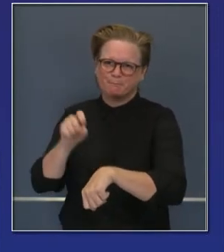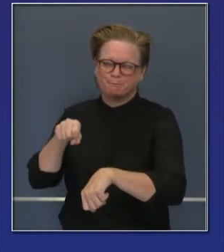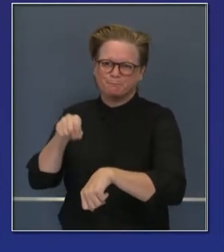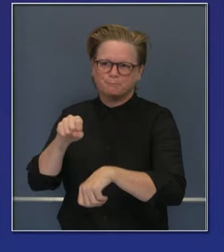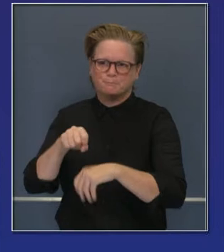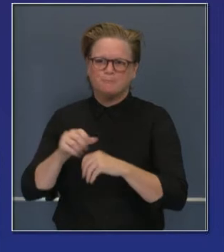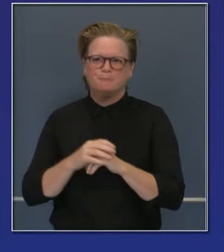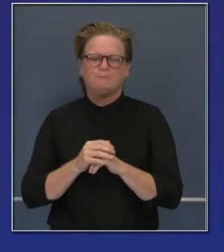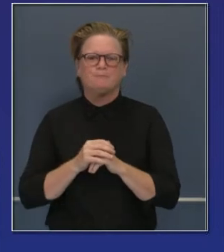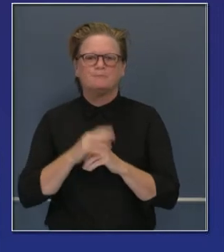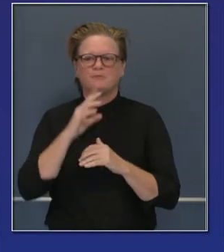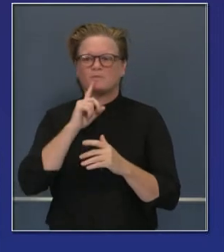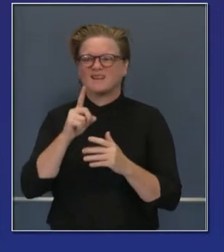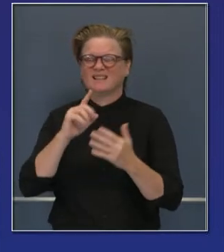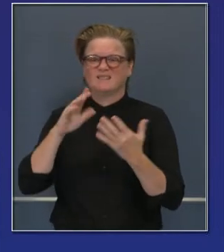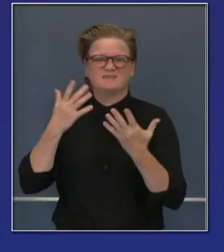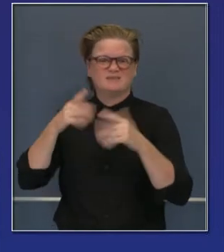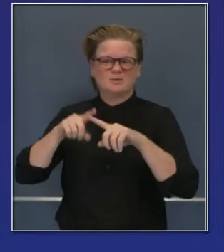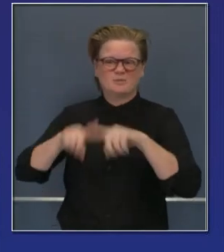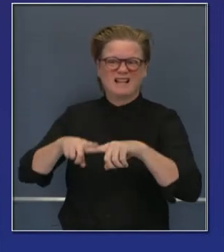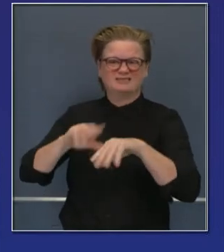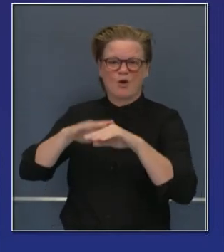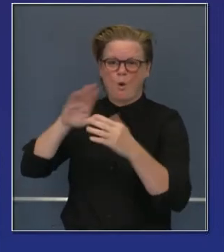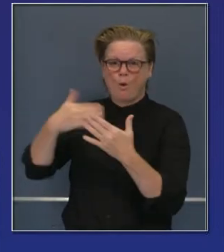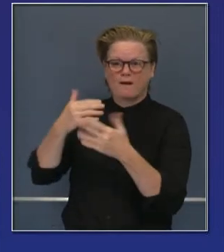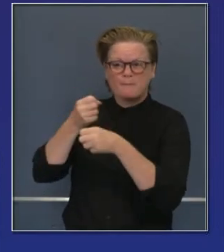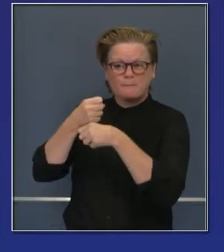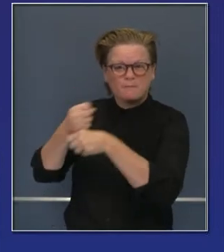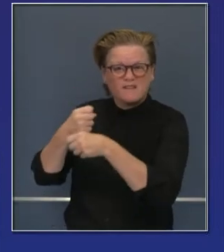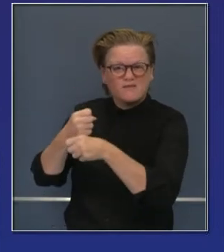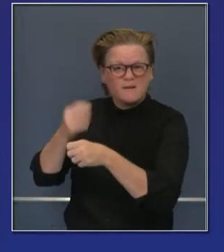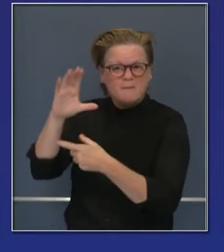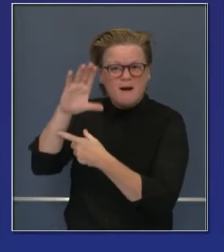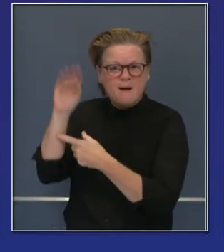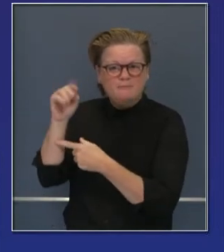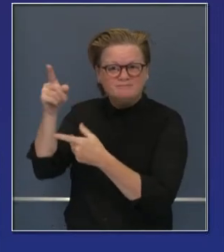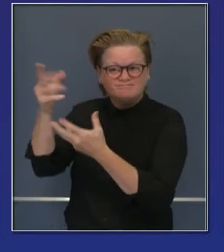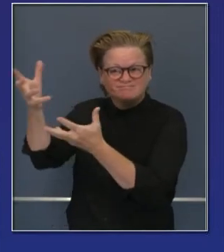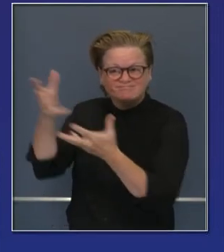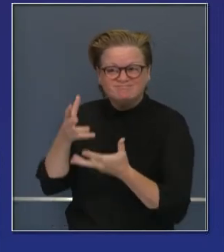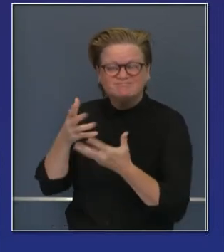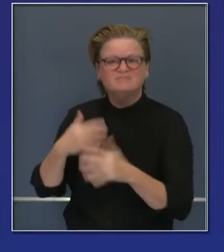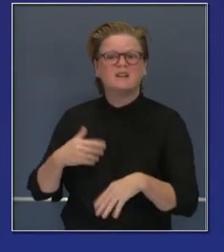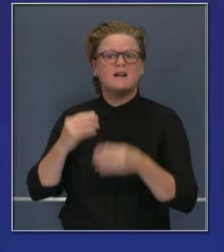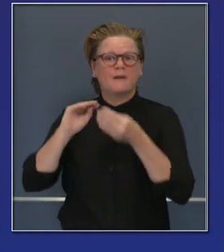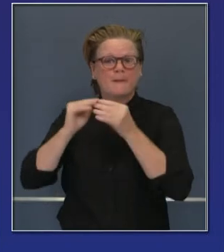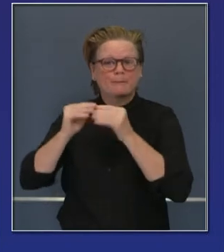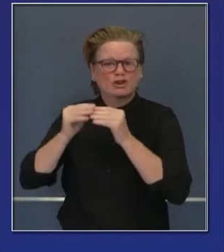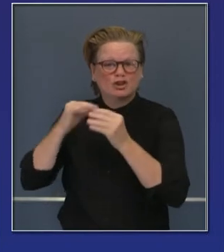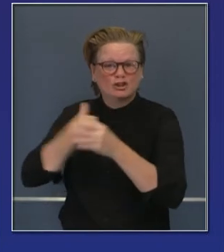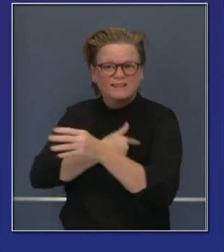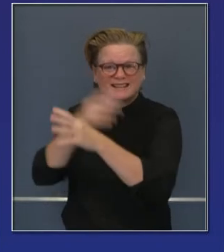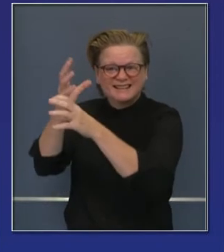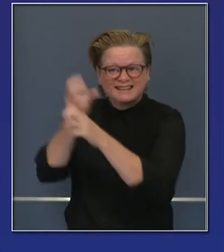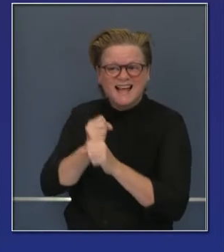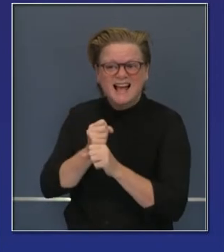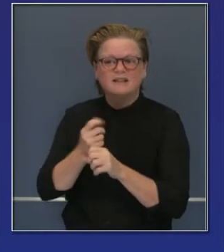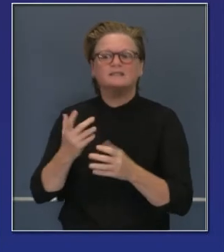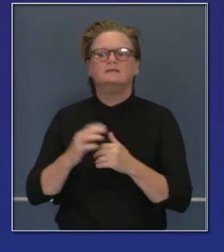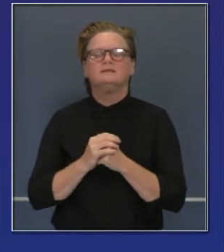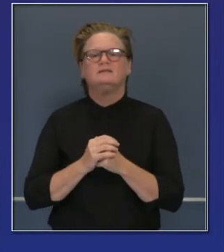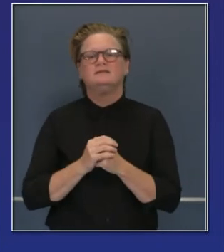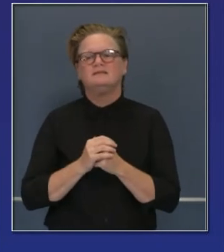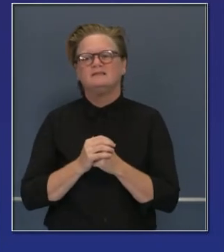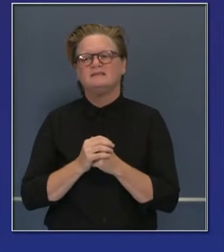al objetivo para vacunas, donde pensamos que es mejor distribuir las vacunas a